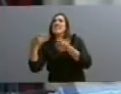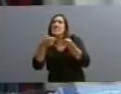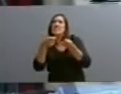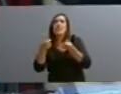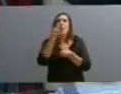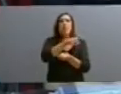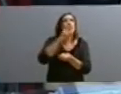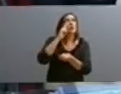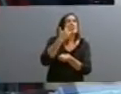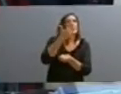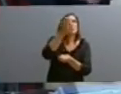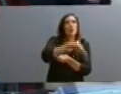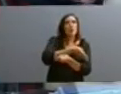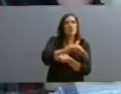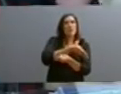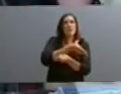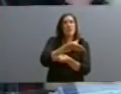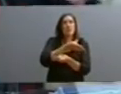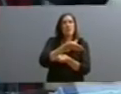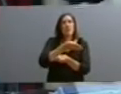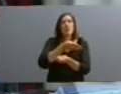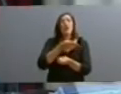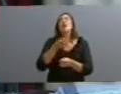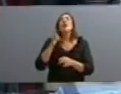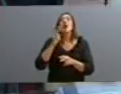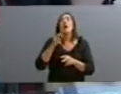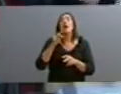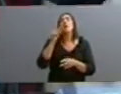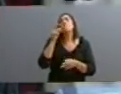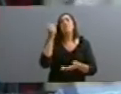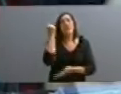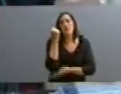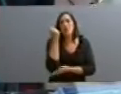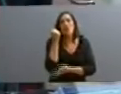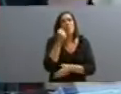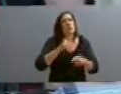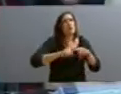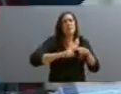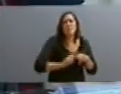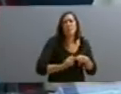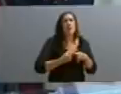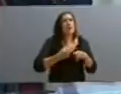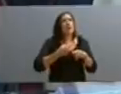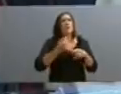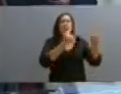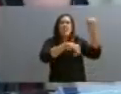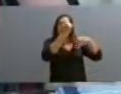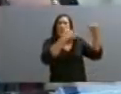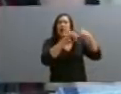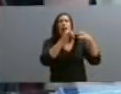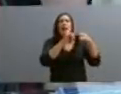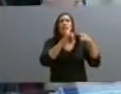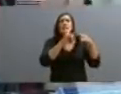algo que ni siquiera entra en una cuestión lógica, más allá de la economía, más allá de la política, más allá de las finanzas.